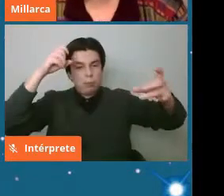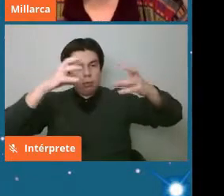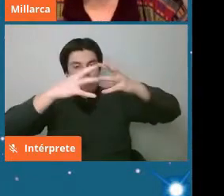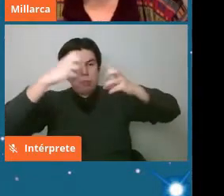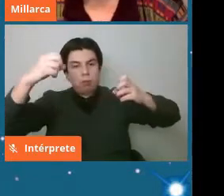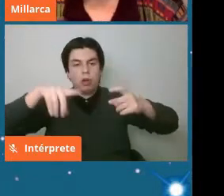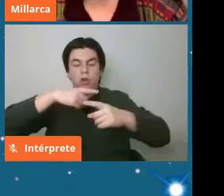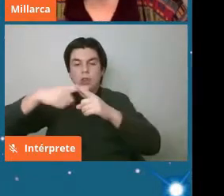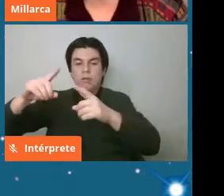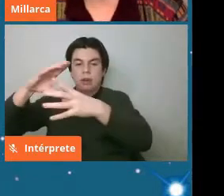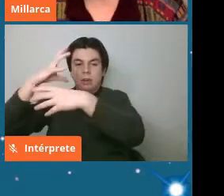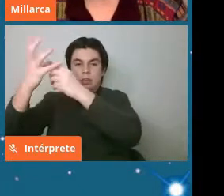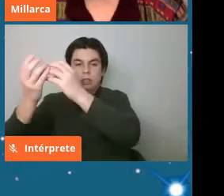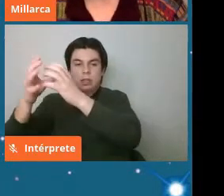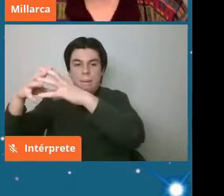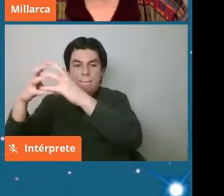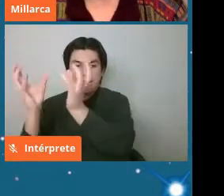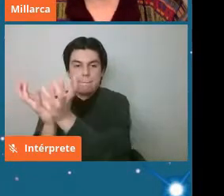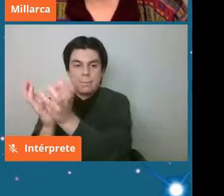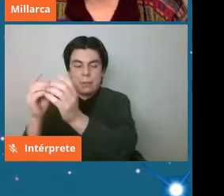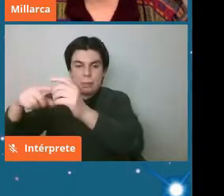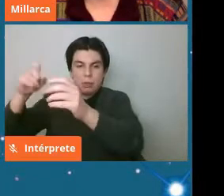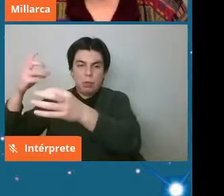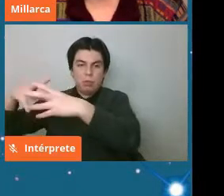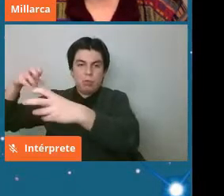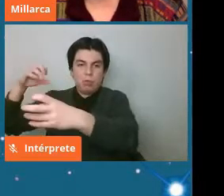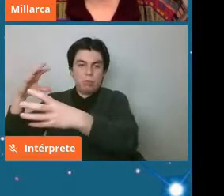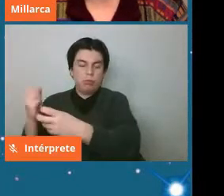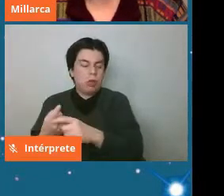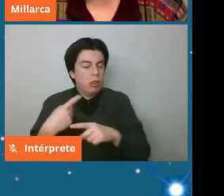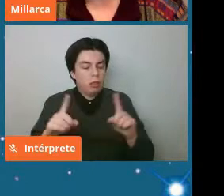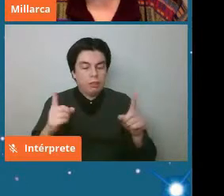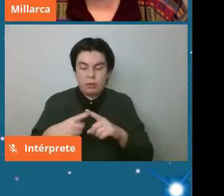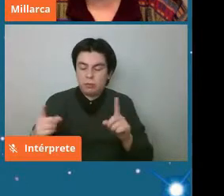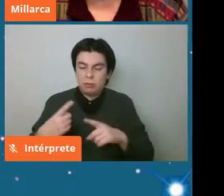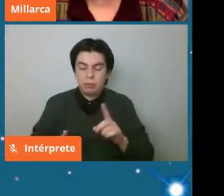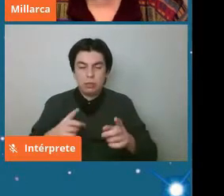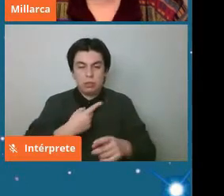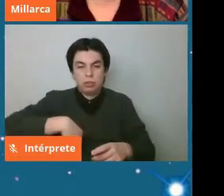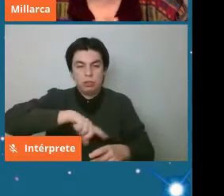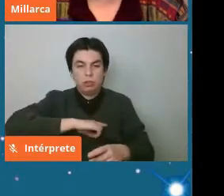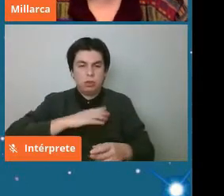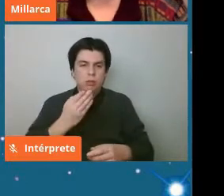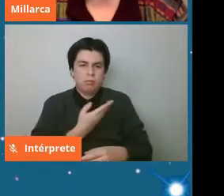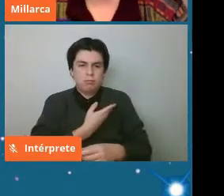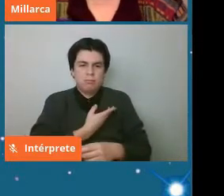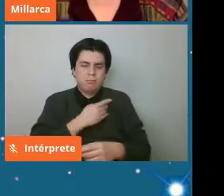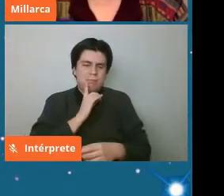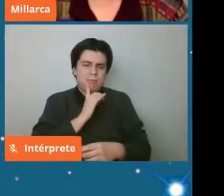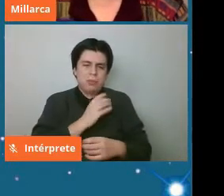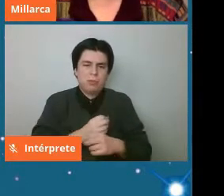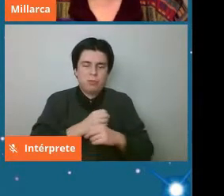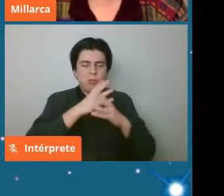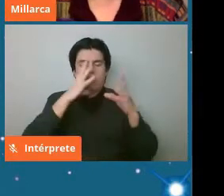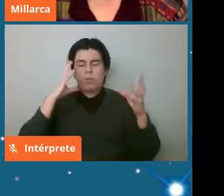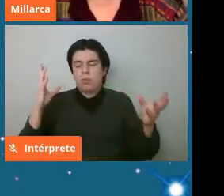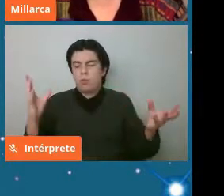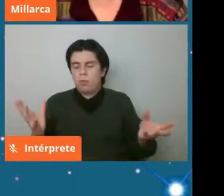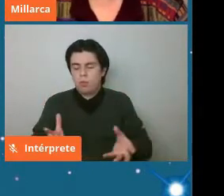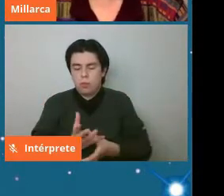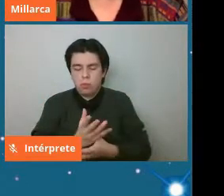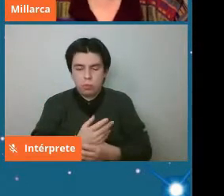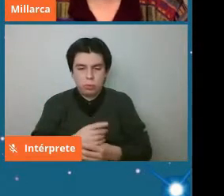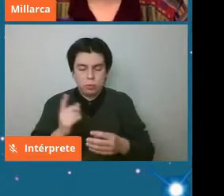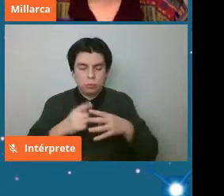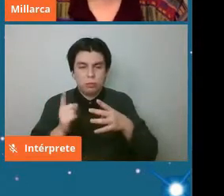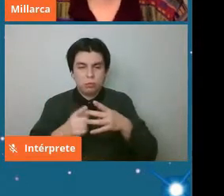superficies planetarias entonces acá vemos muchos tipos no voy a por todos los tipos pero lo que